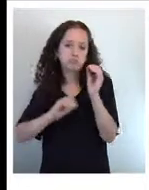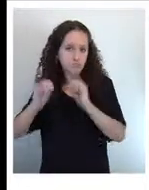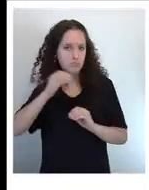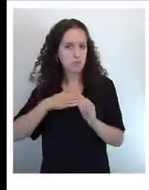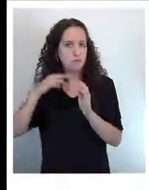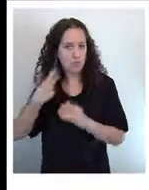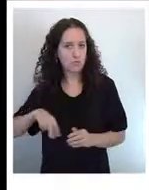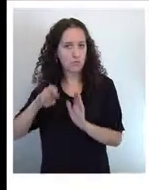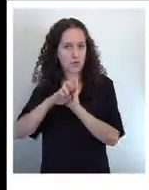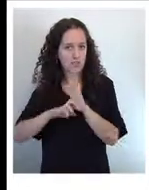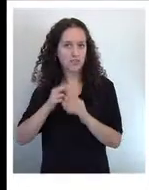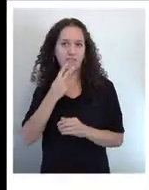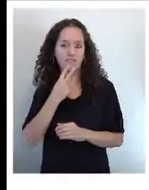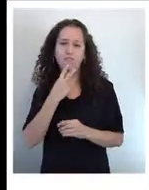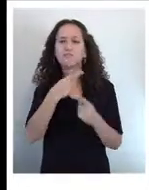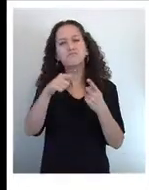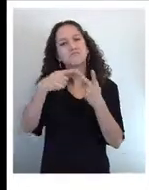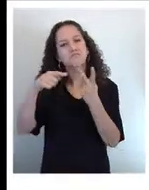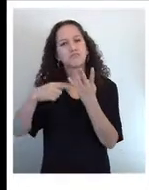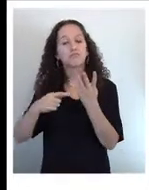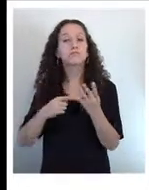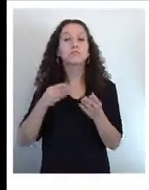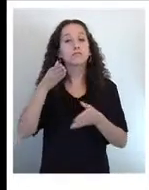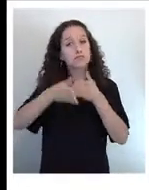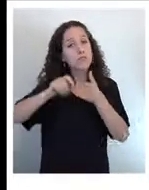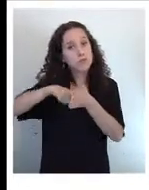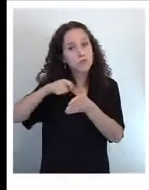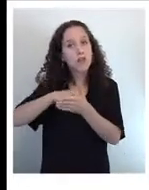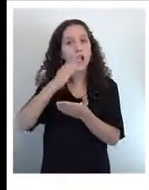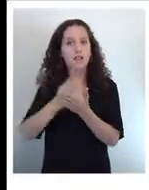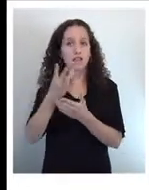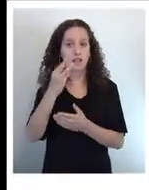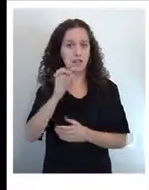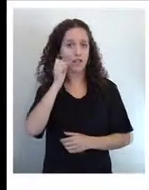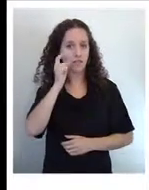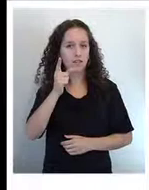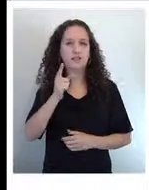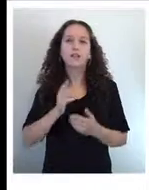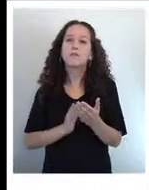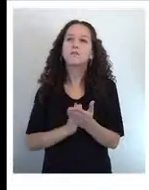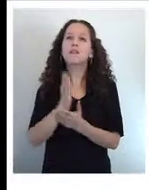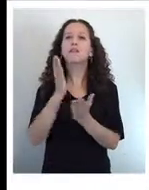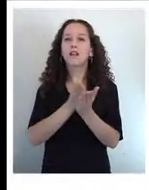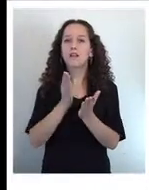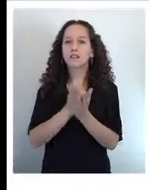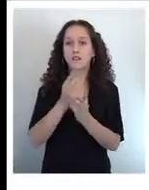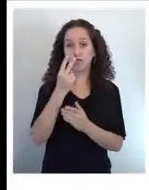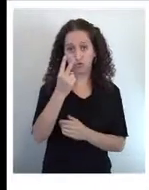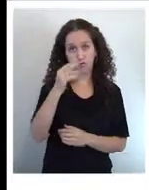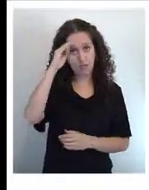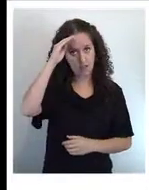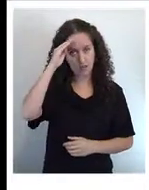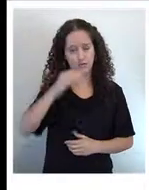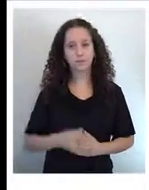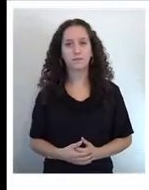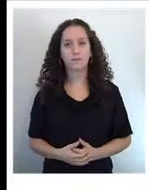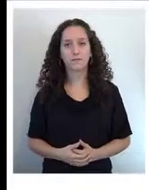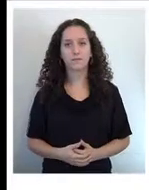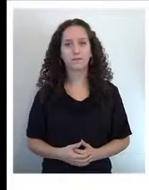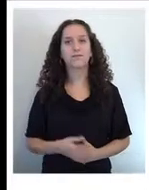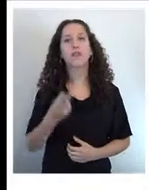de vida. Las inscripciones son hasta el 30 de abril y el inicio de clases es a partir del 2 de mayo.